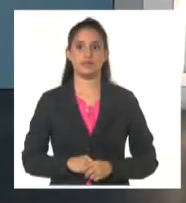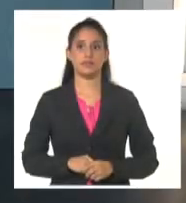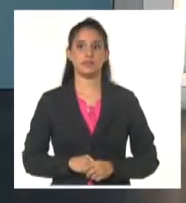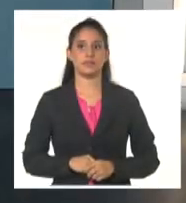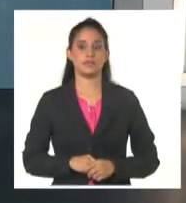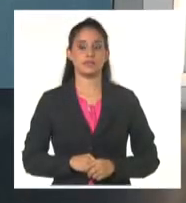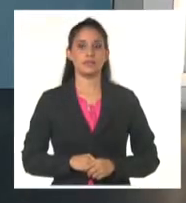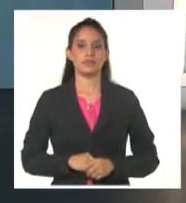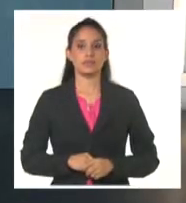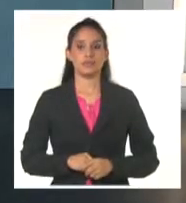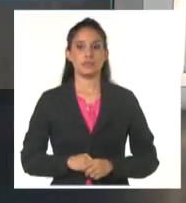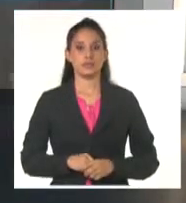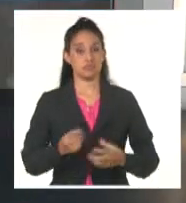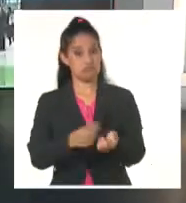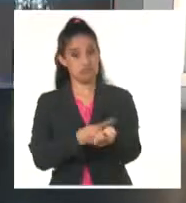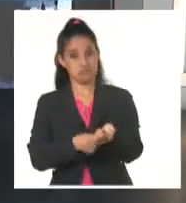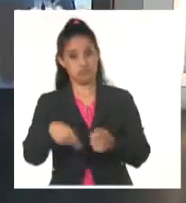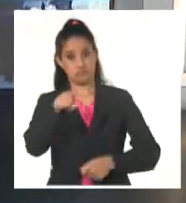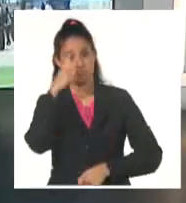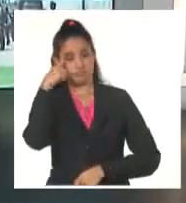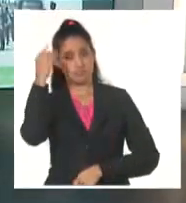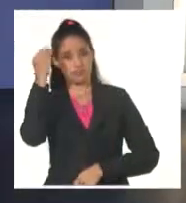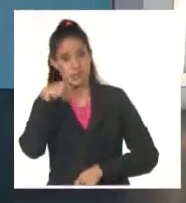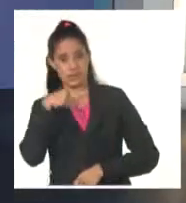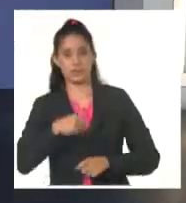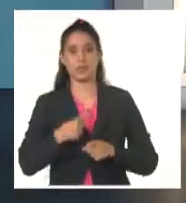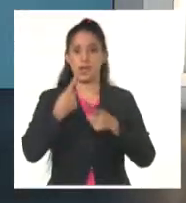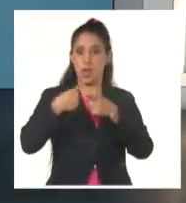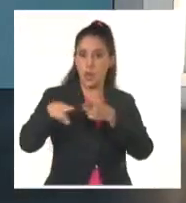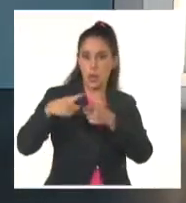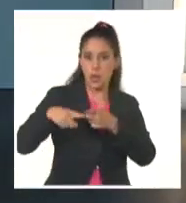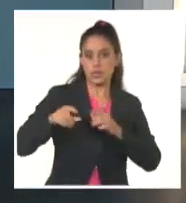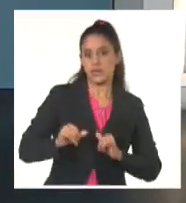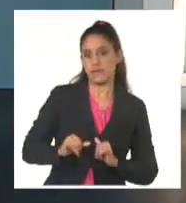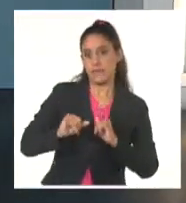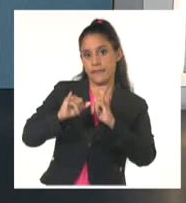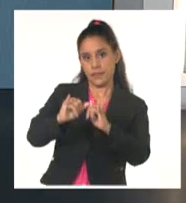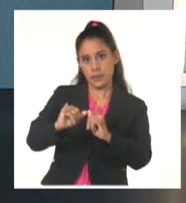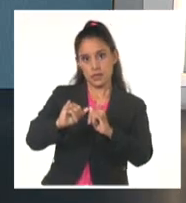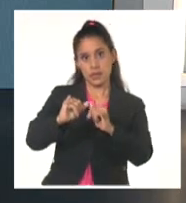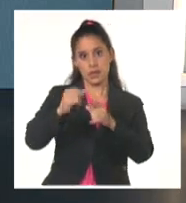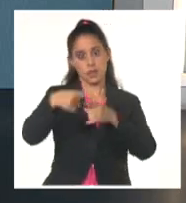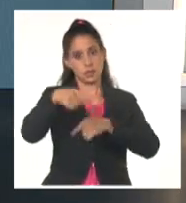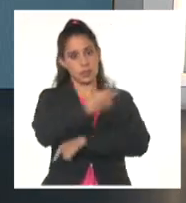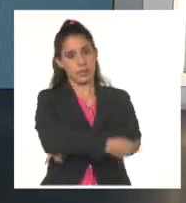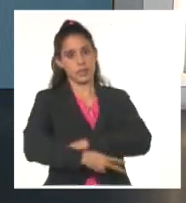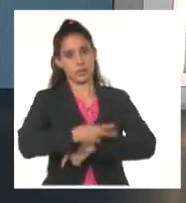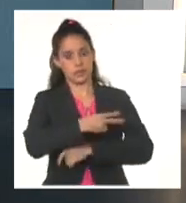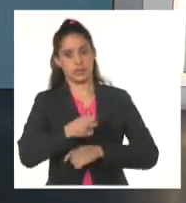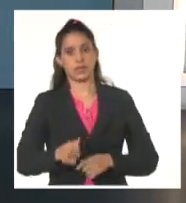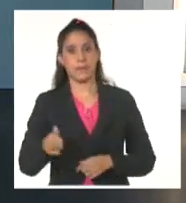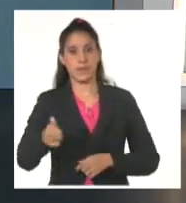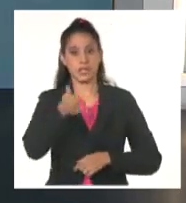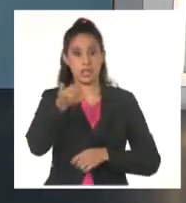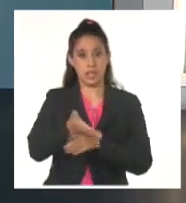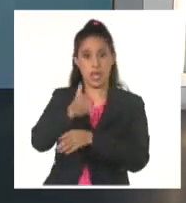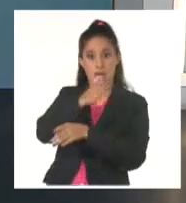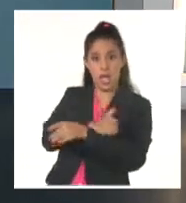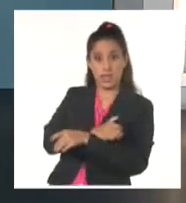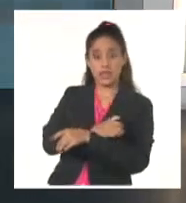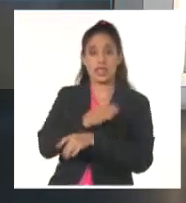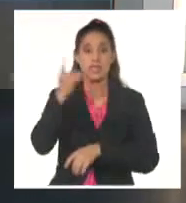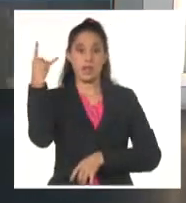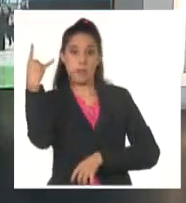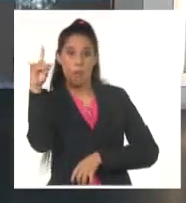Y como siempre, Froilán echamos un vistazo a lo que acontece más allá de las fronteras cubanas. El expresidente de Bolivia, Evo Morales,